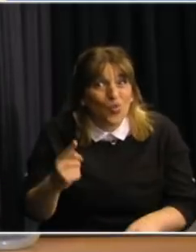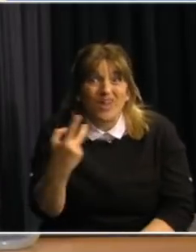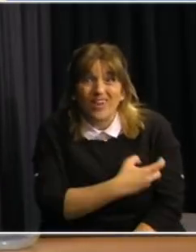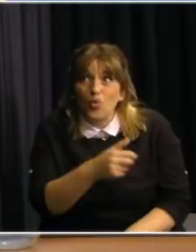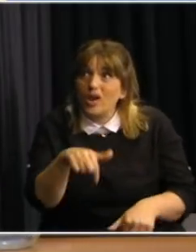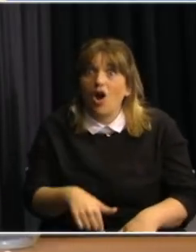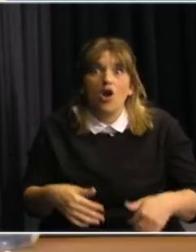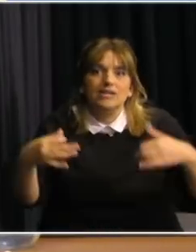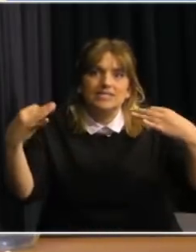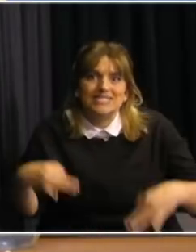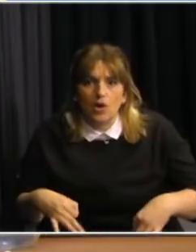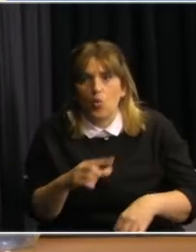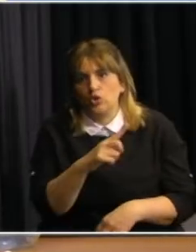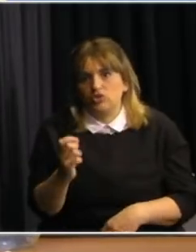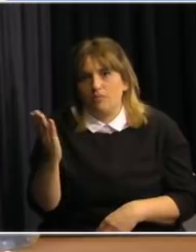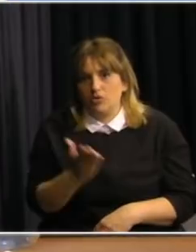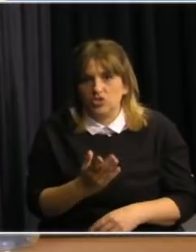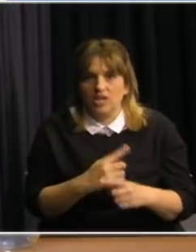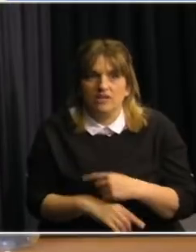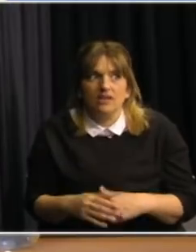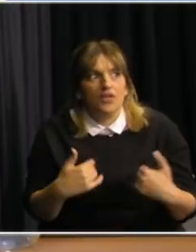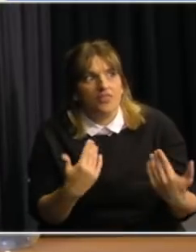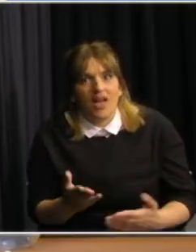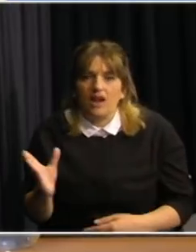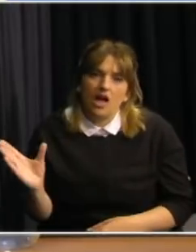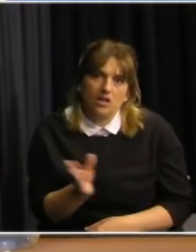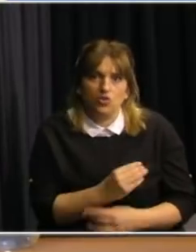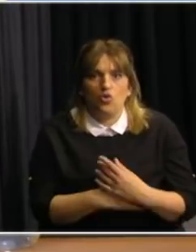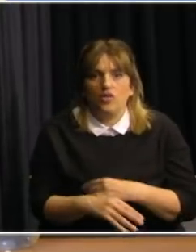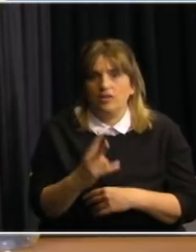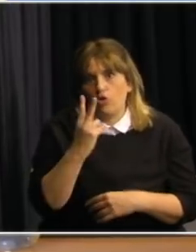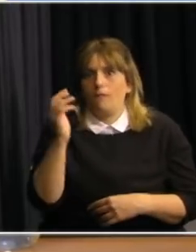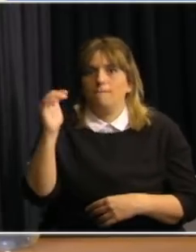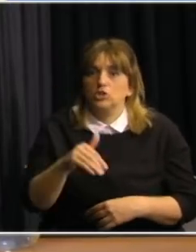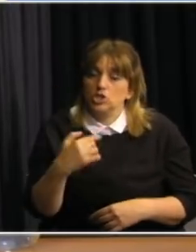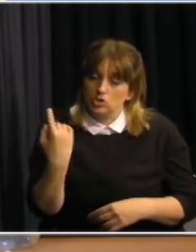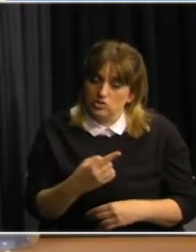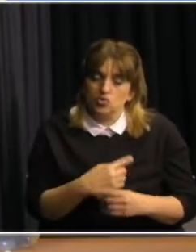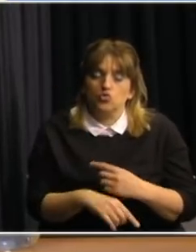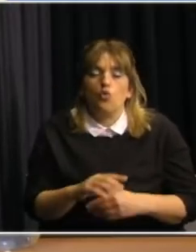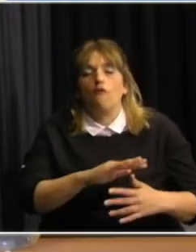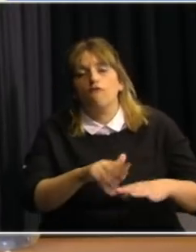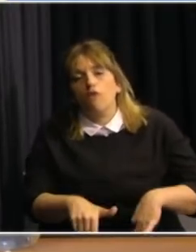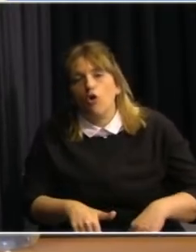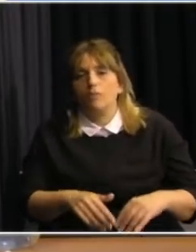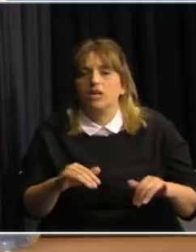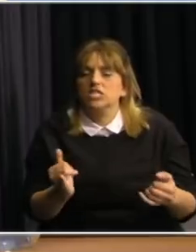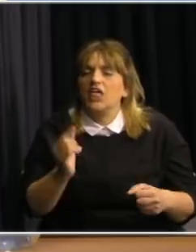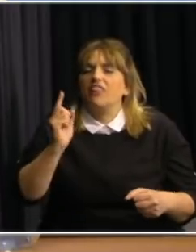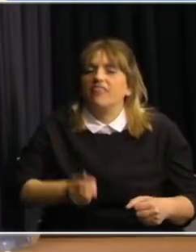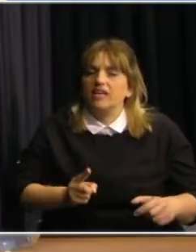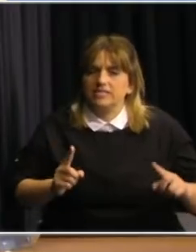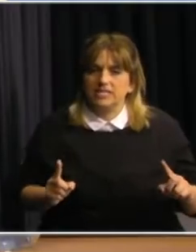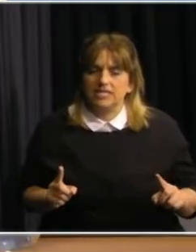asegurar su eficiencia ni su administración a tantas personas, la estrategia de diversificar que se ha decidido